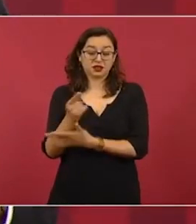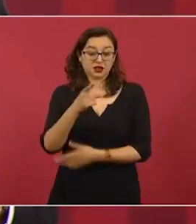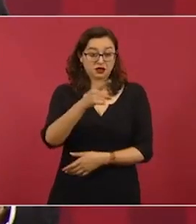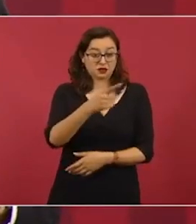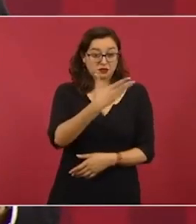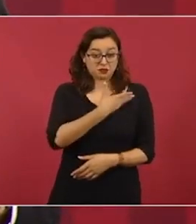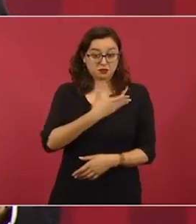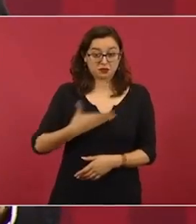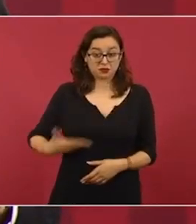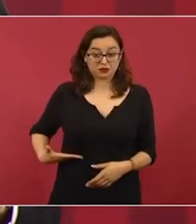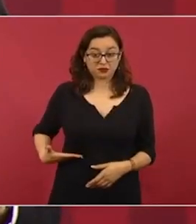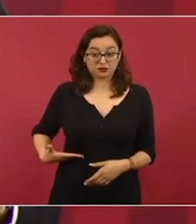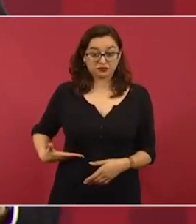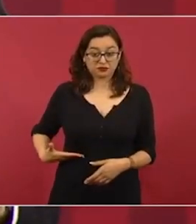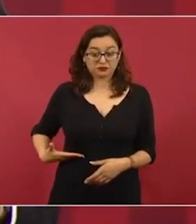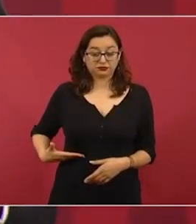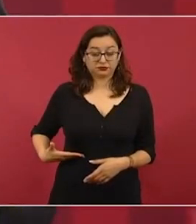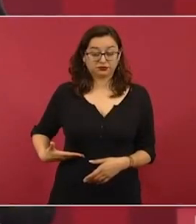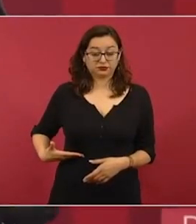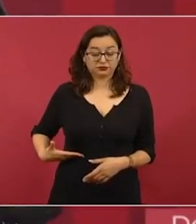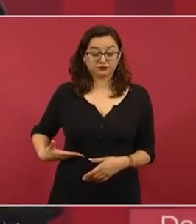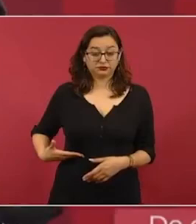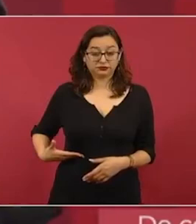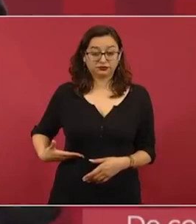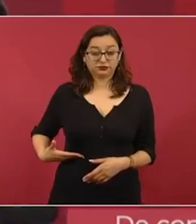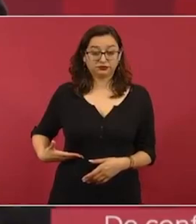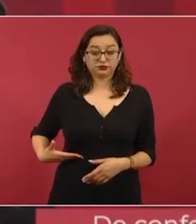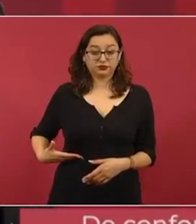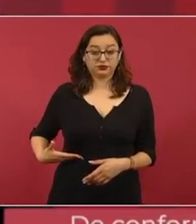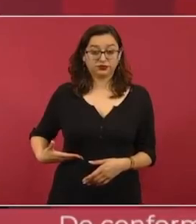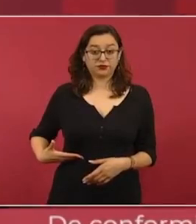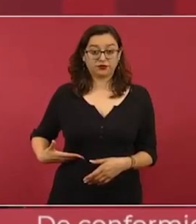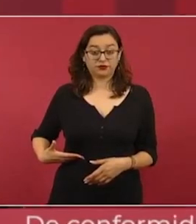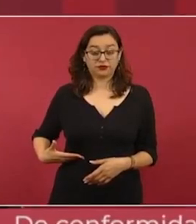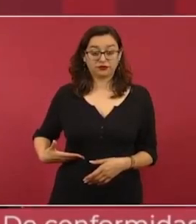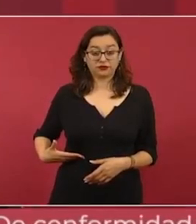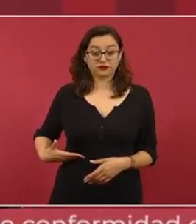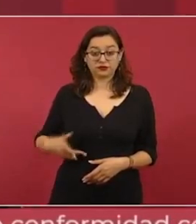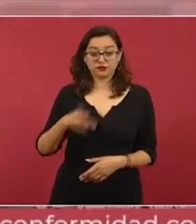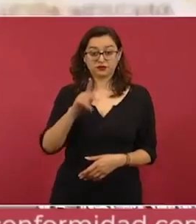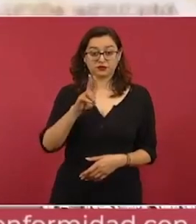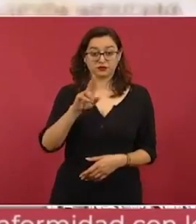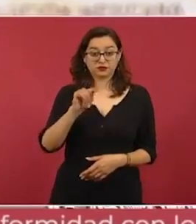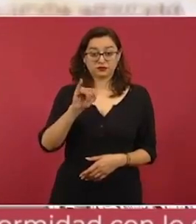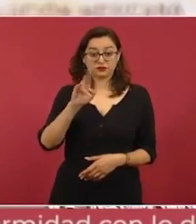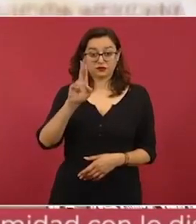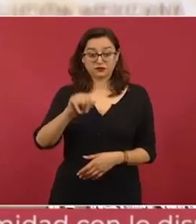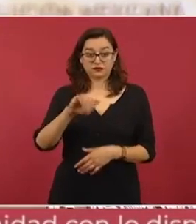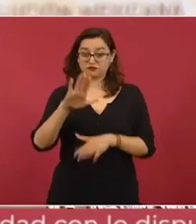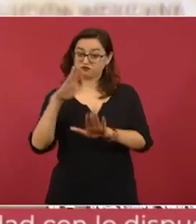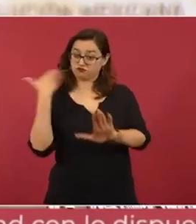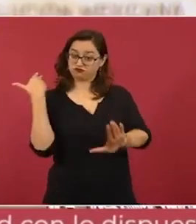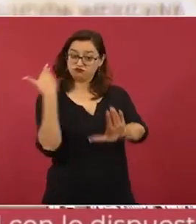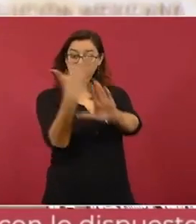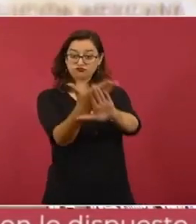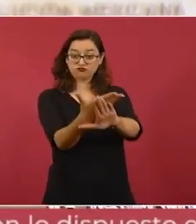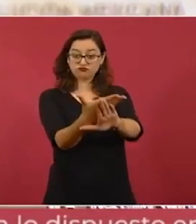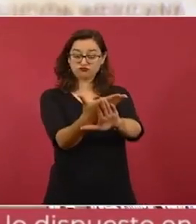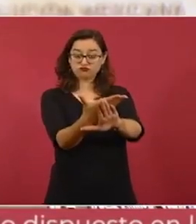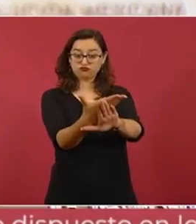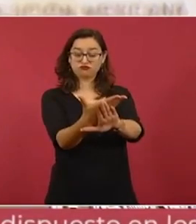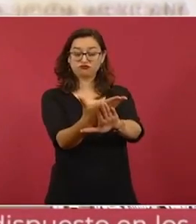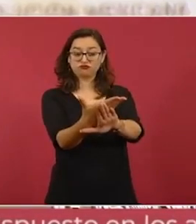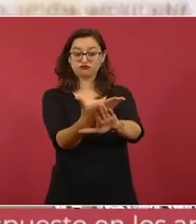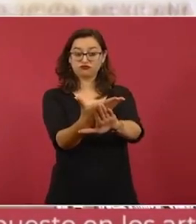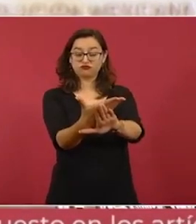Putin y